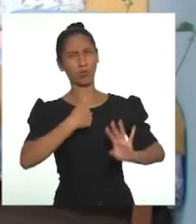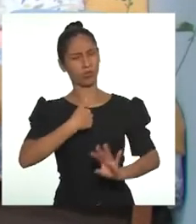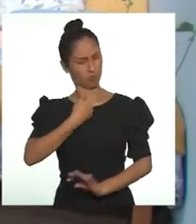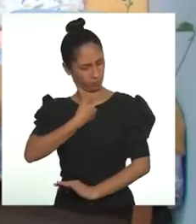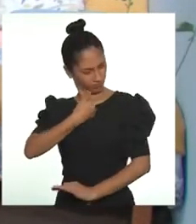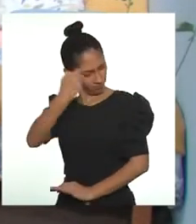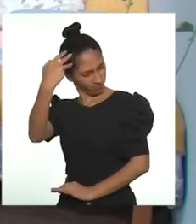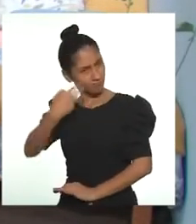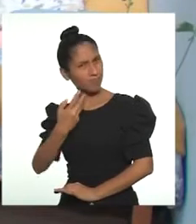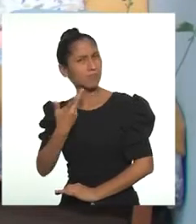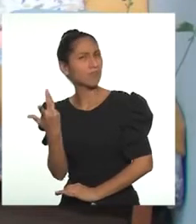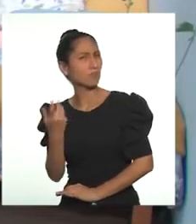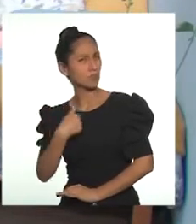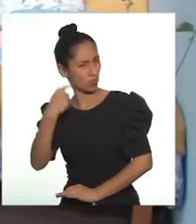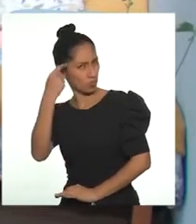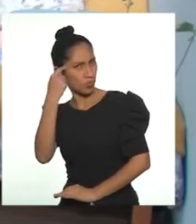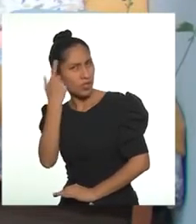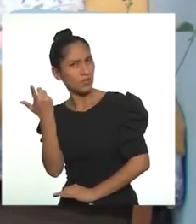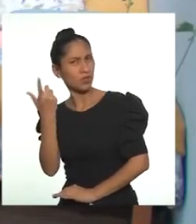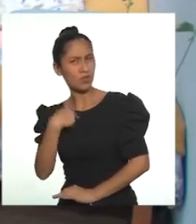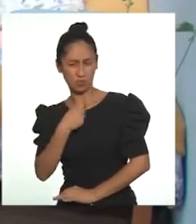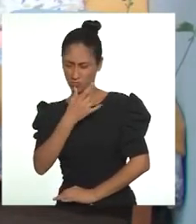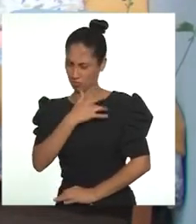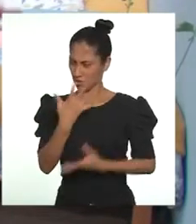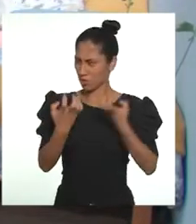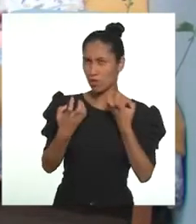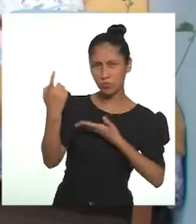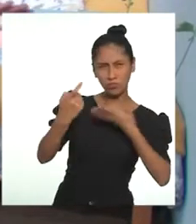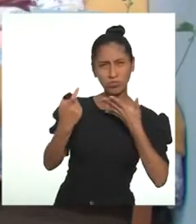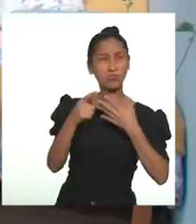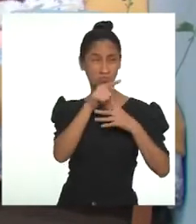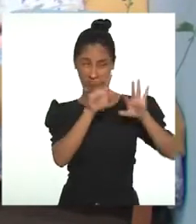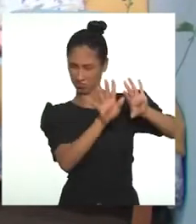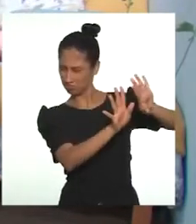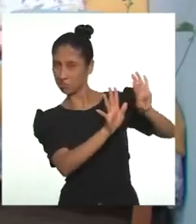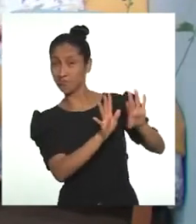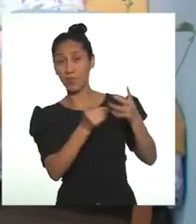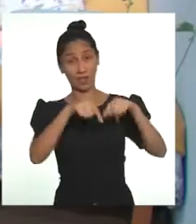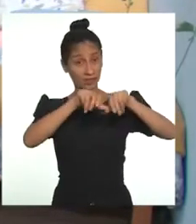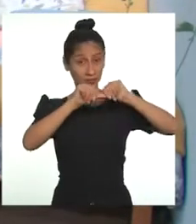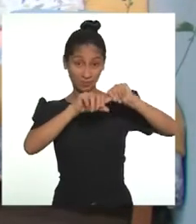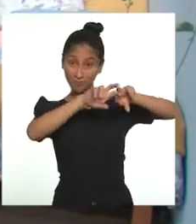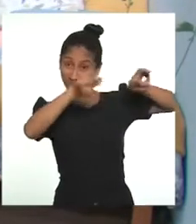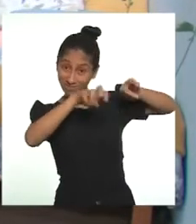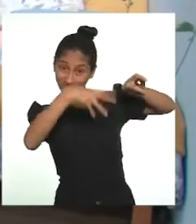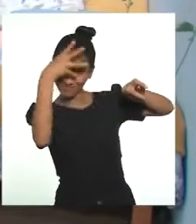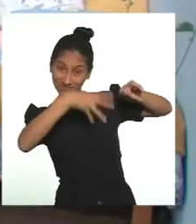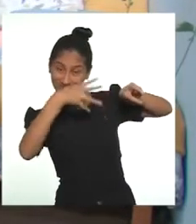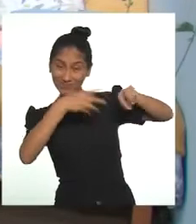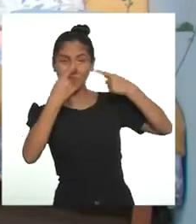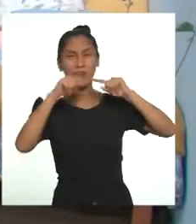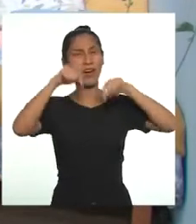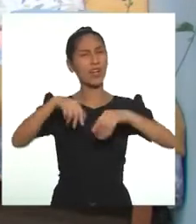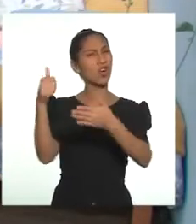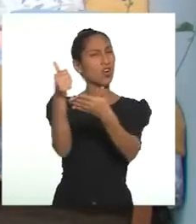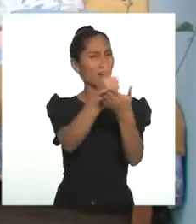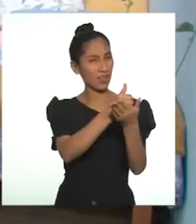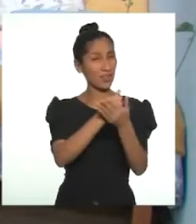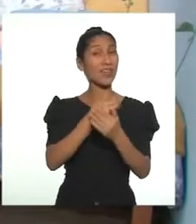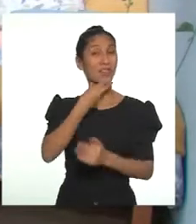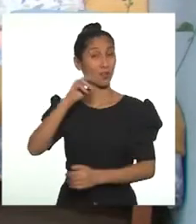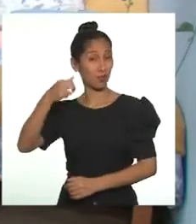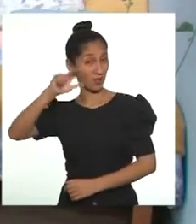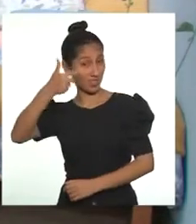convicción, según lo que pensamos y deseamos. Ahora seguiré investigando. Esta vez con ayuda de las chicas y chicos de